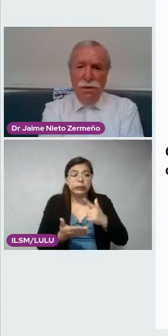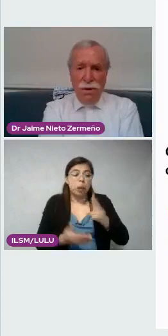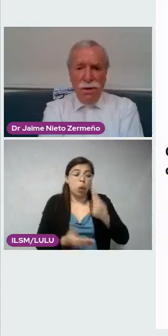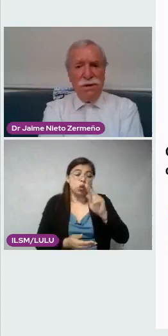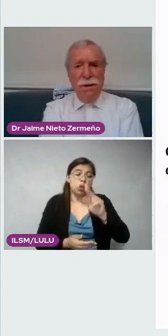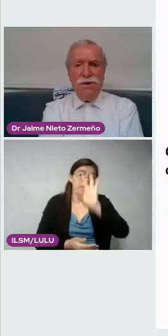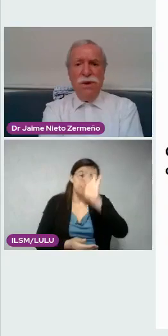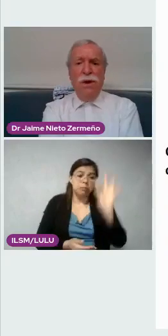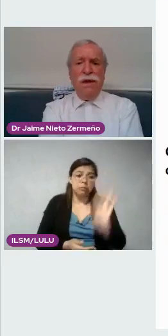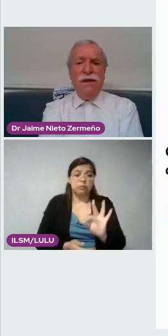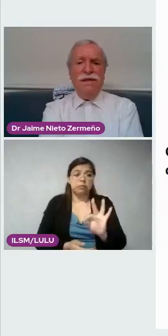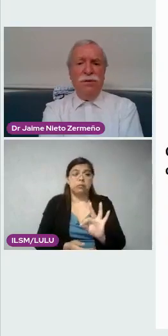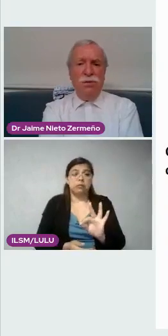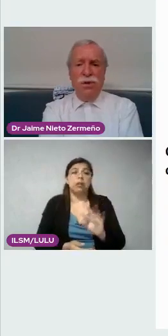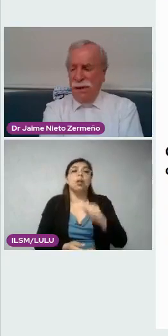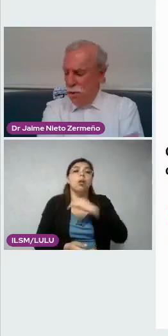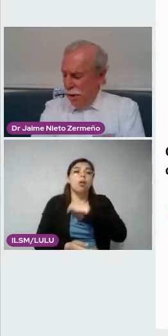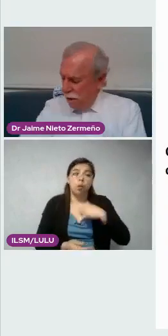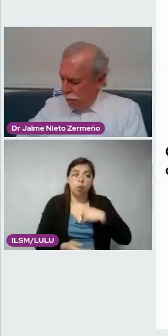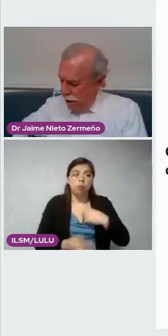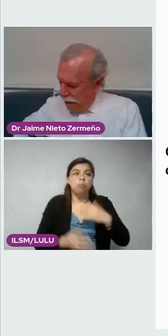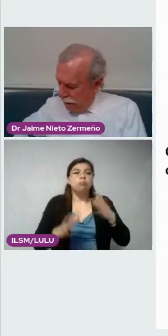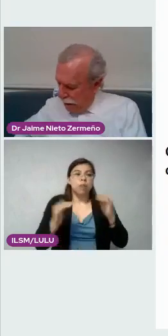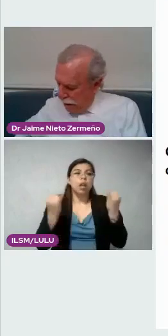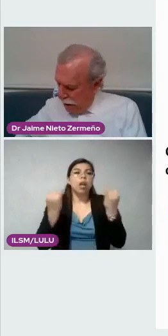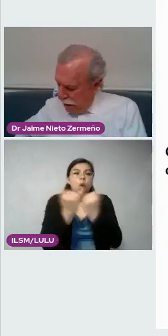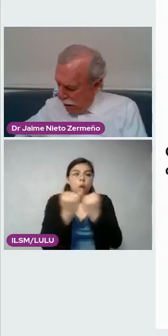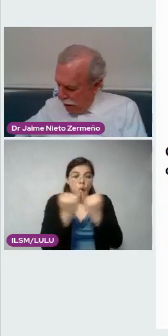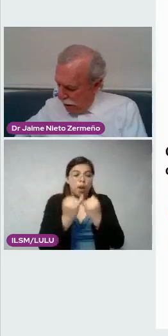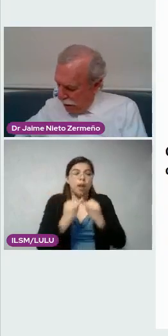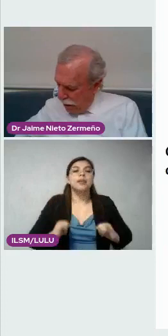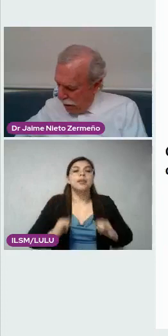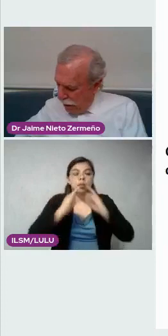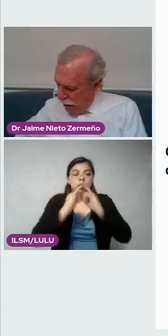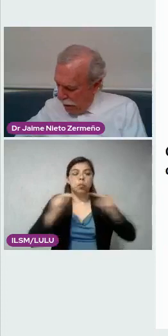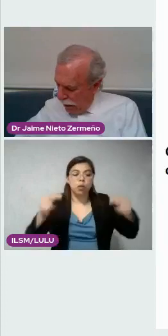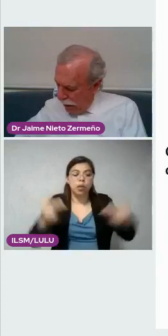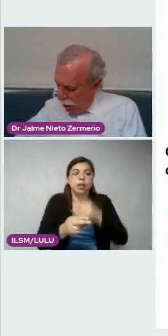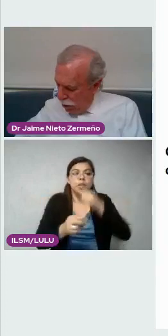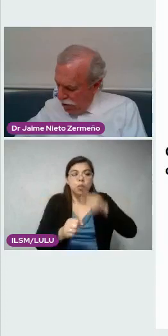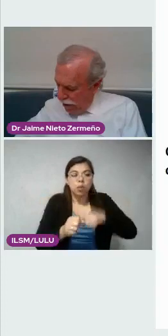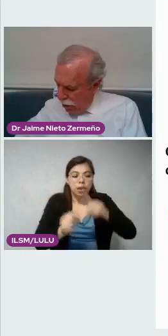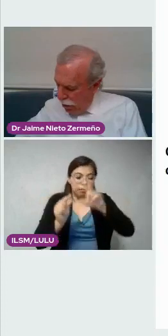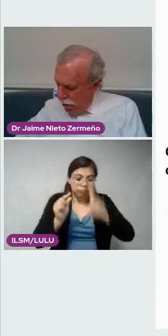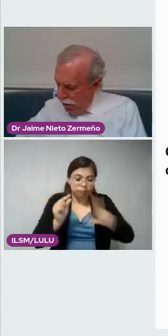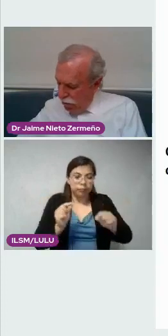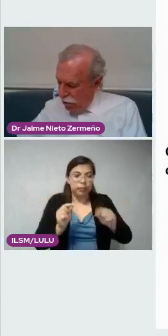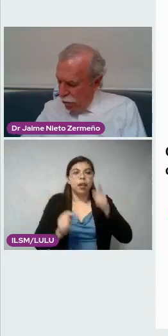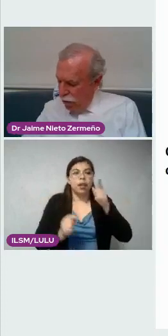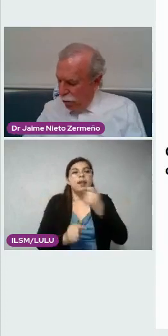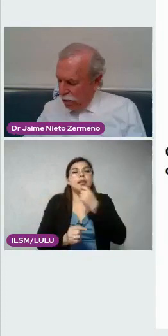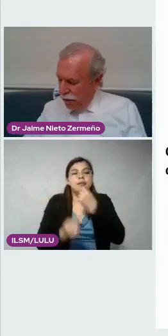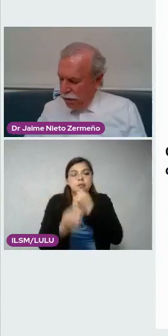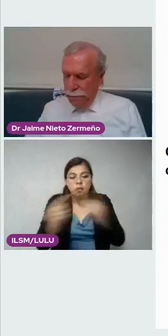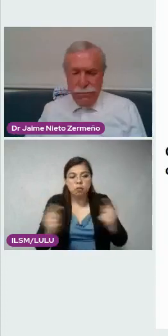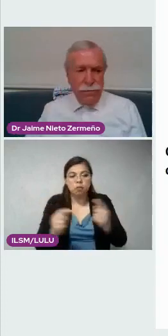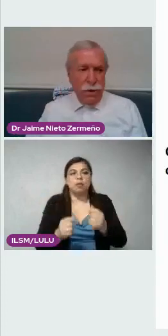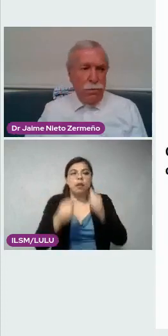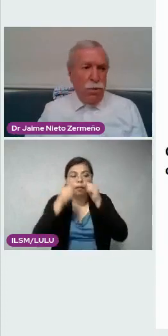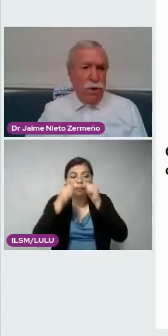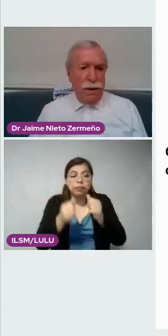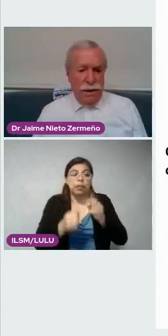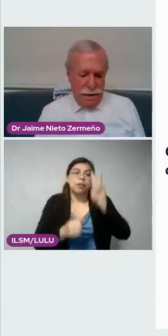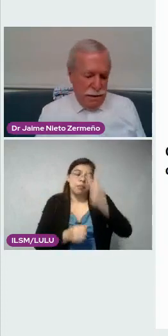que estamos igual que en el Instituto Nacional de Pediatría, que hay que reconocerlo, y esto es muy importante,